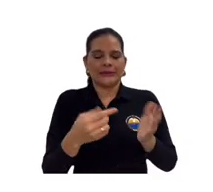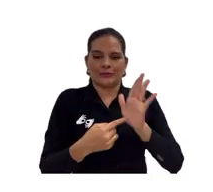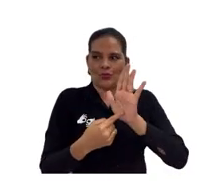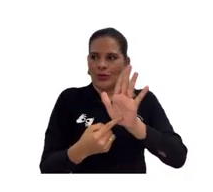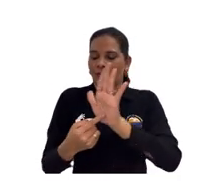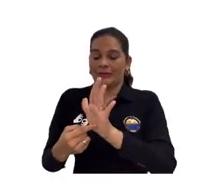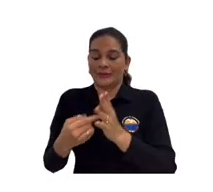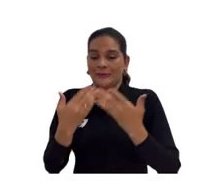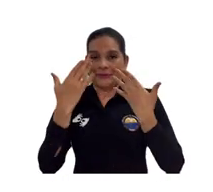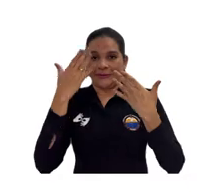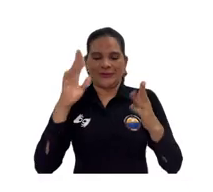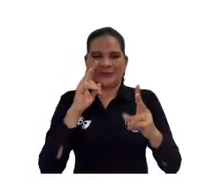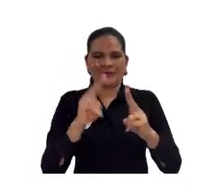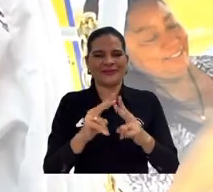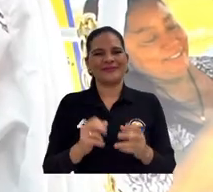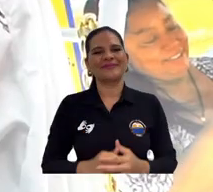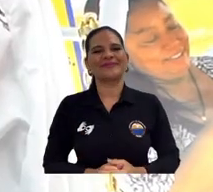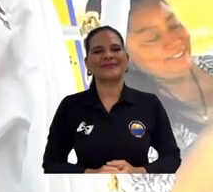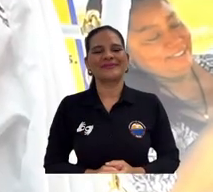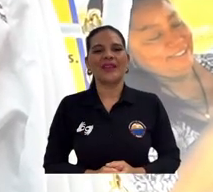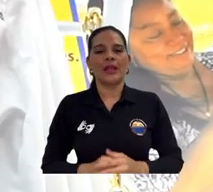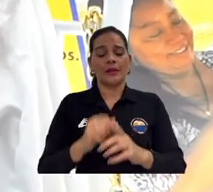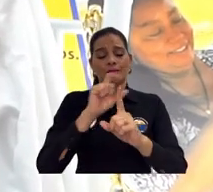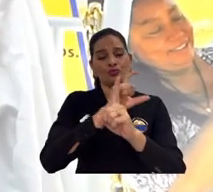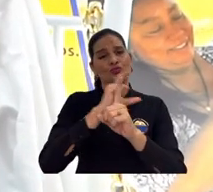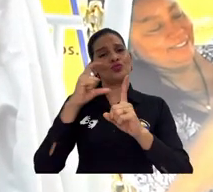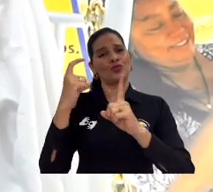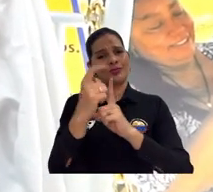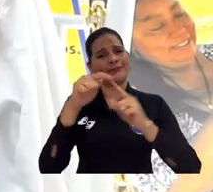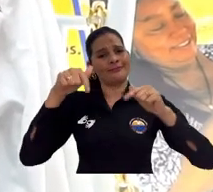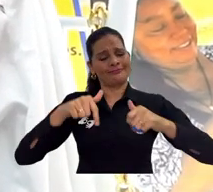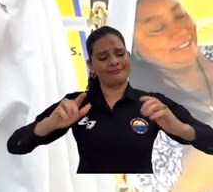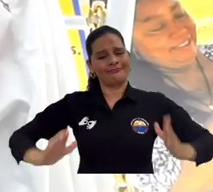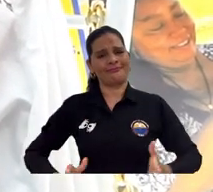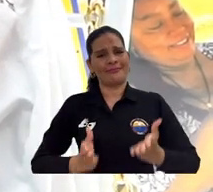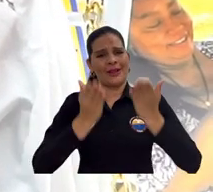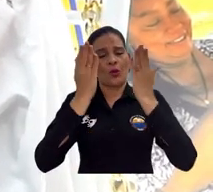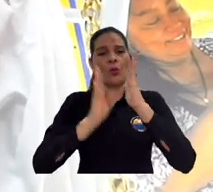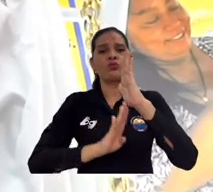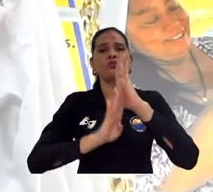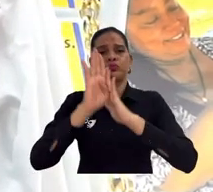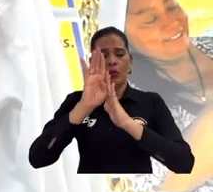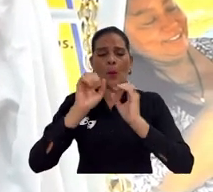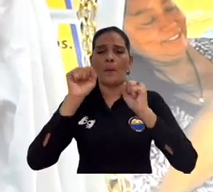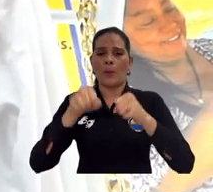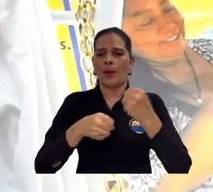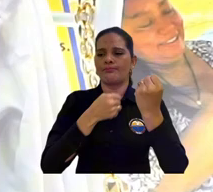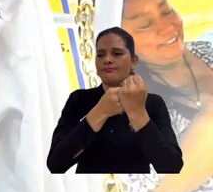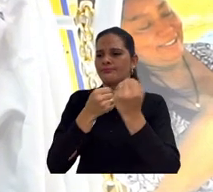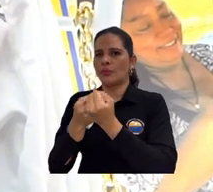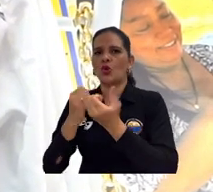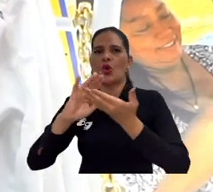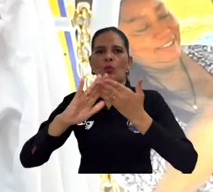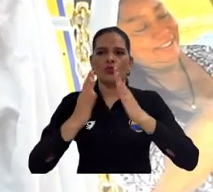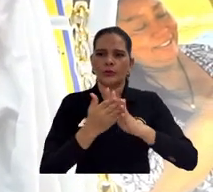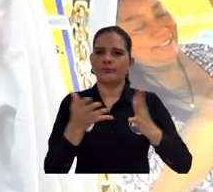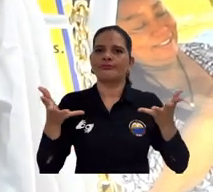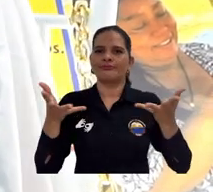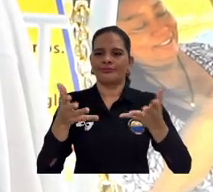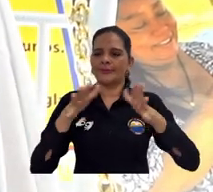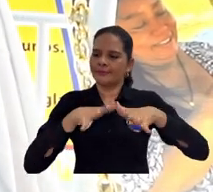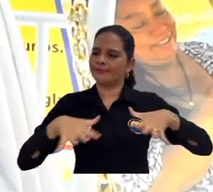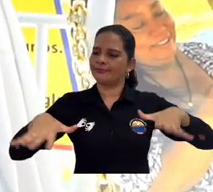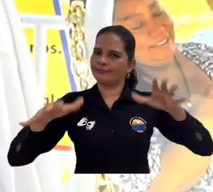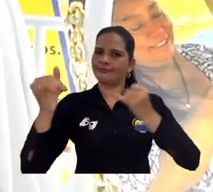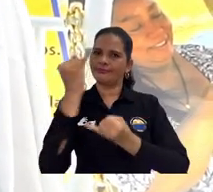los tenemos en nuestro portafolio. De manera cultural estamos creciendo porque podemos aportar